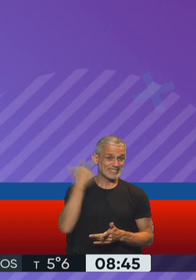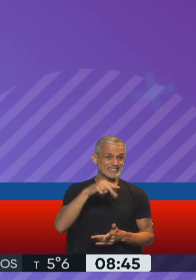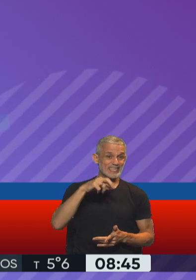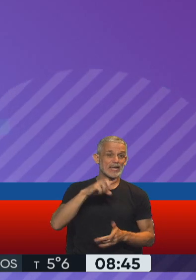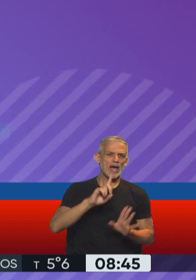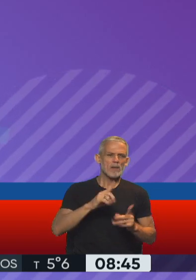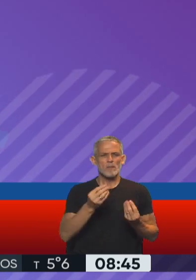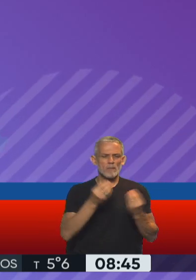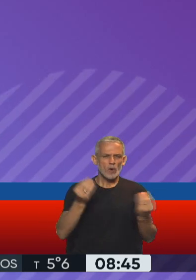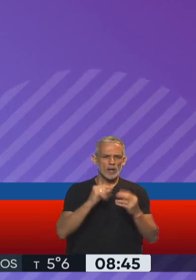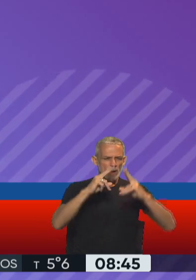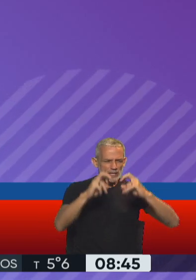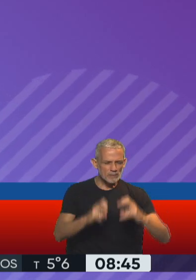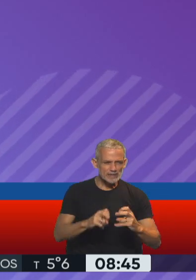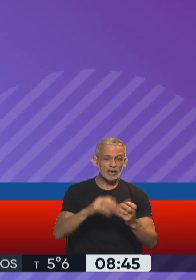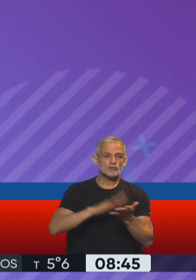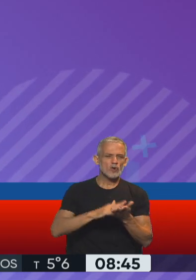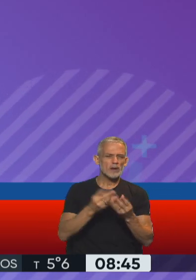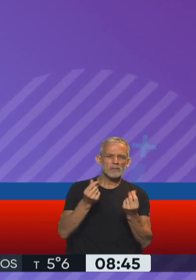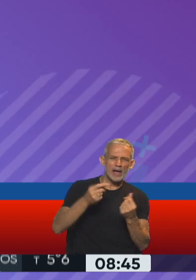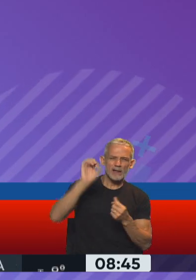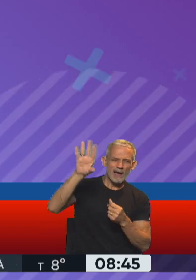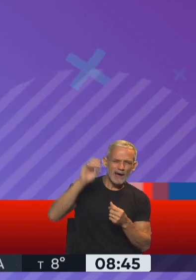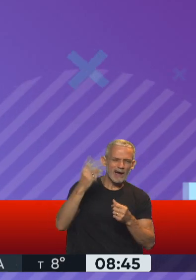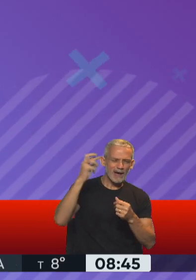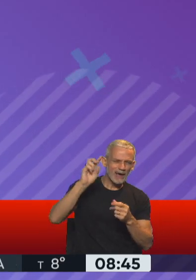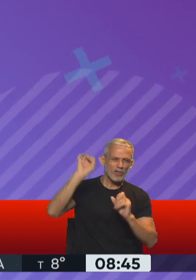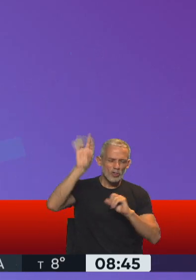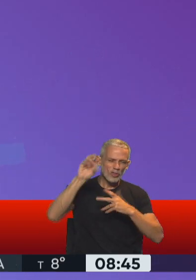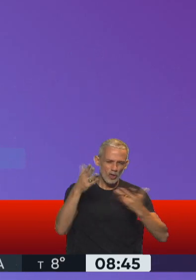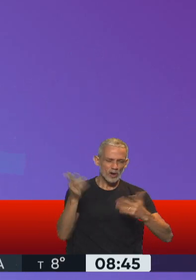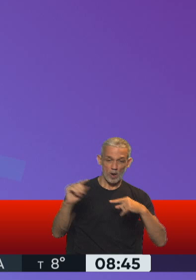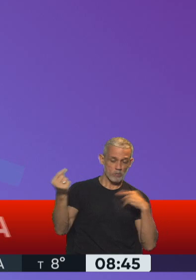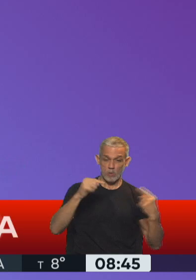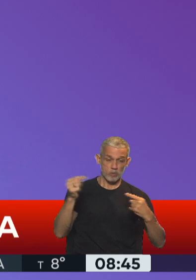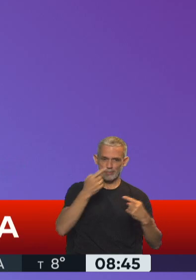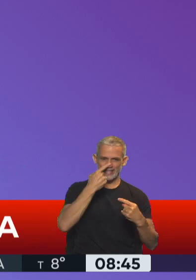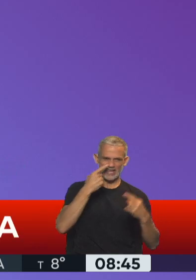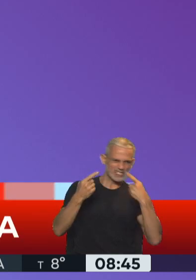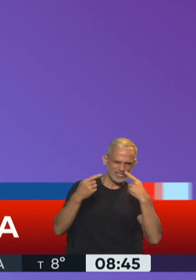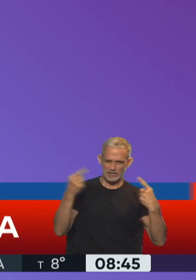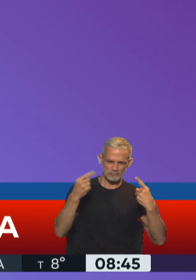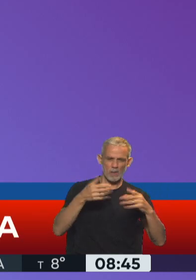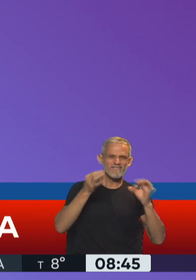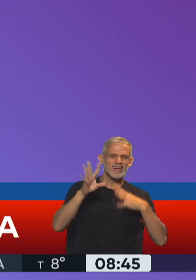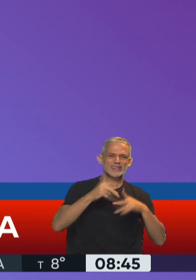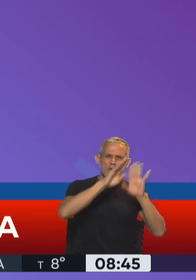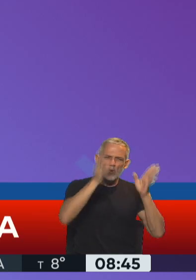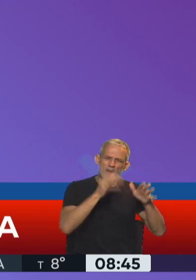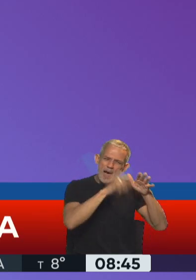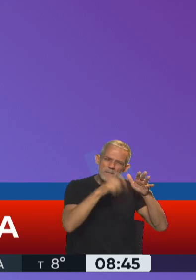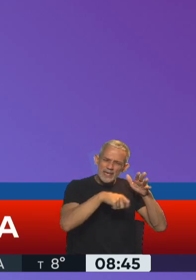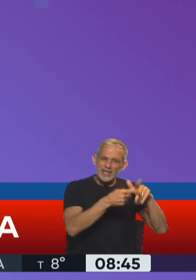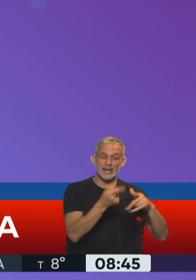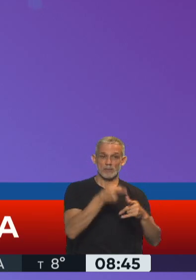luego de que la investigación de los Pandora Papers revelara un posible conflicto de intereses en la venta de una mina por